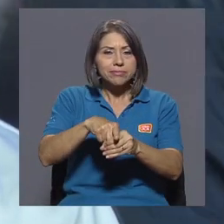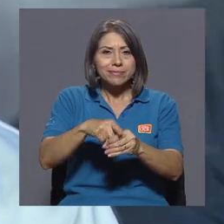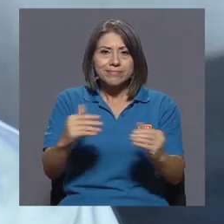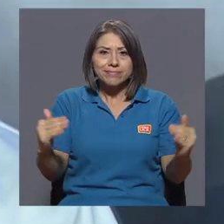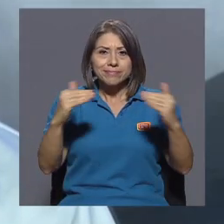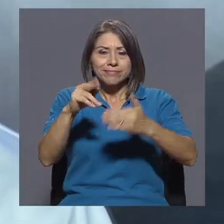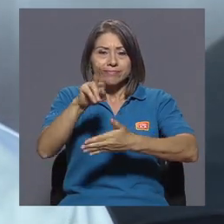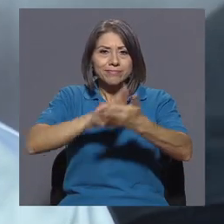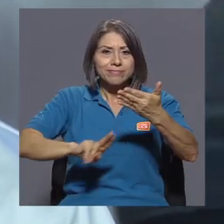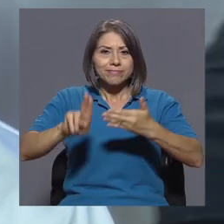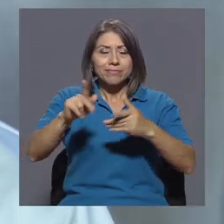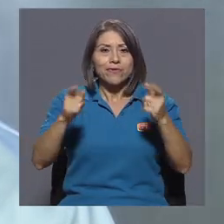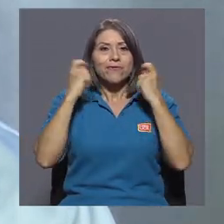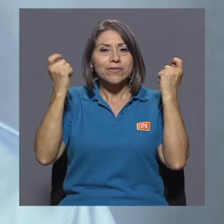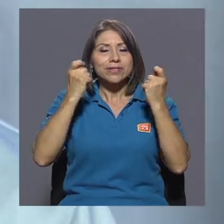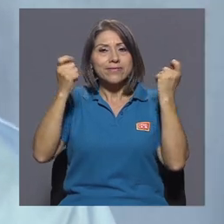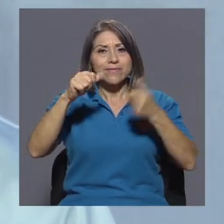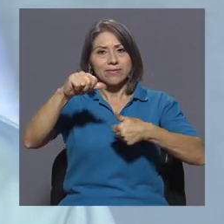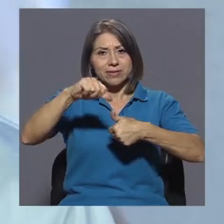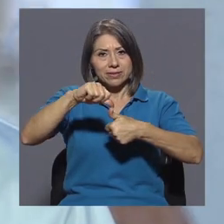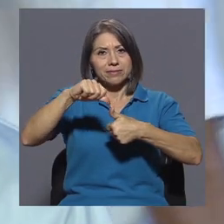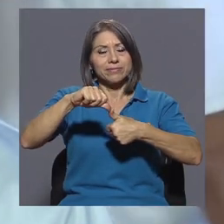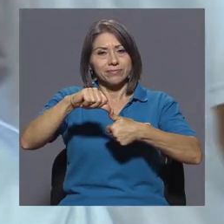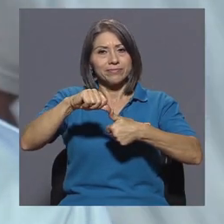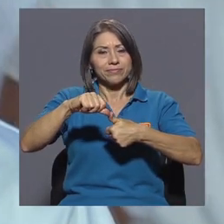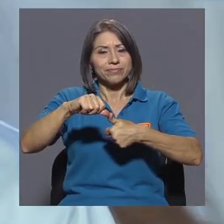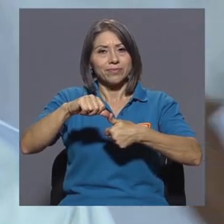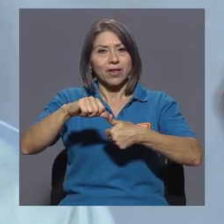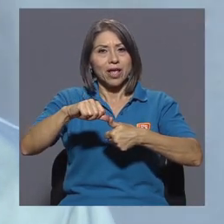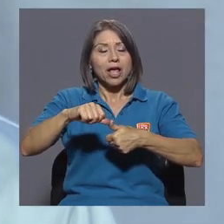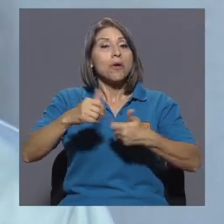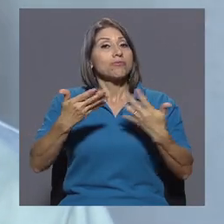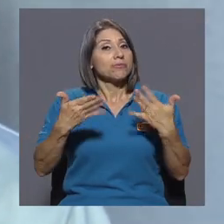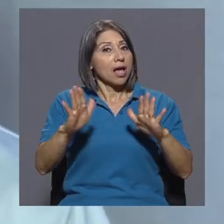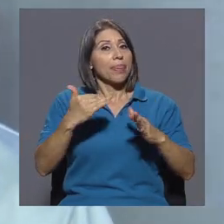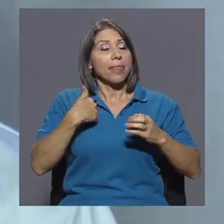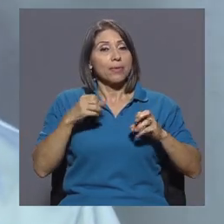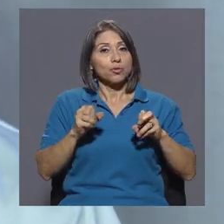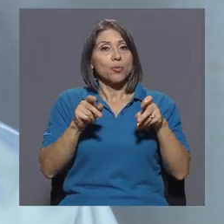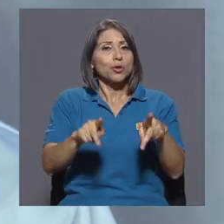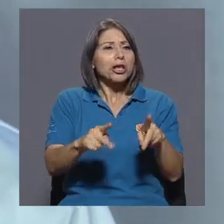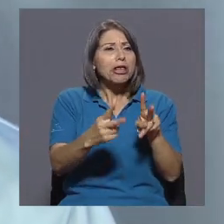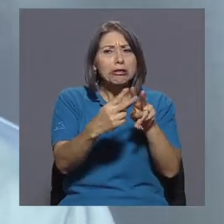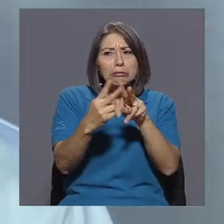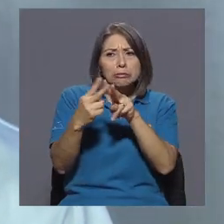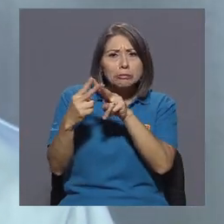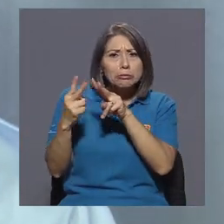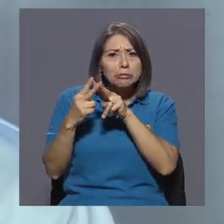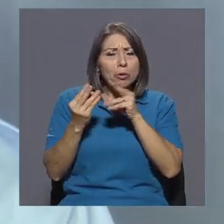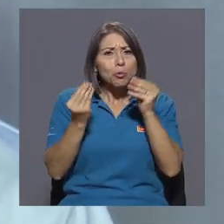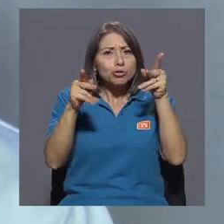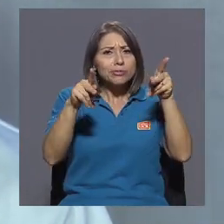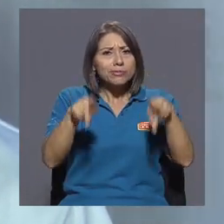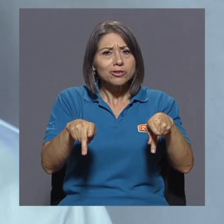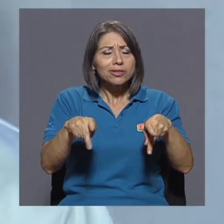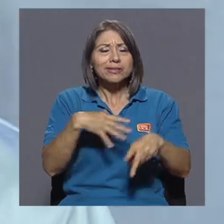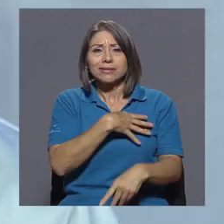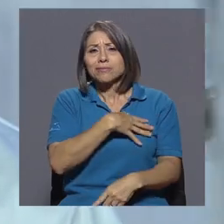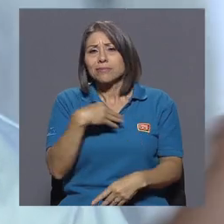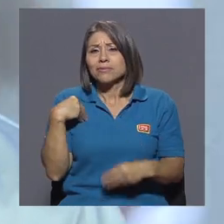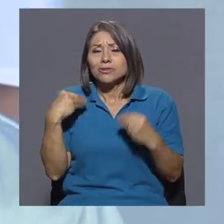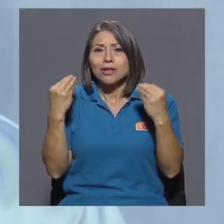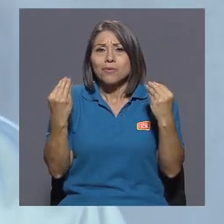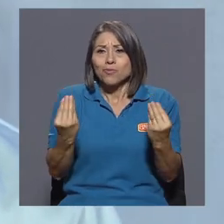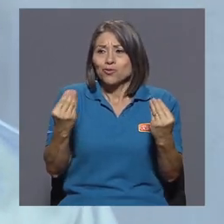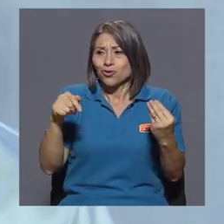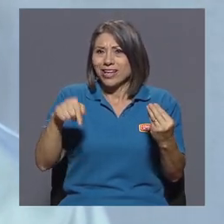universitario de un festival centroamericano. Hemos tenido la oportunidad de conocer muchas personas, me gusta mucho que el festival